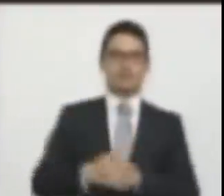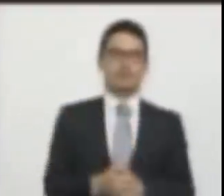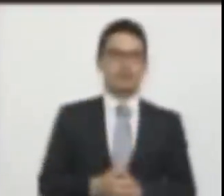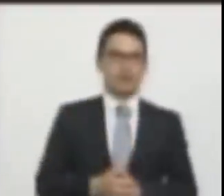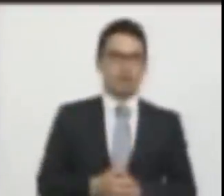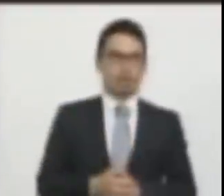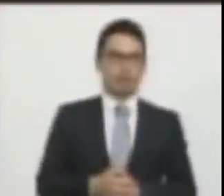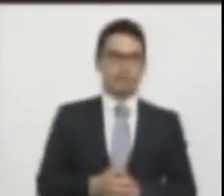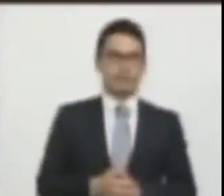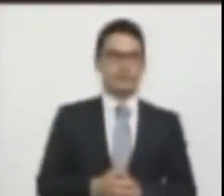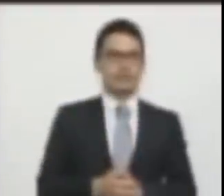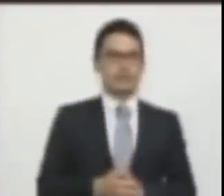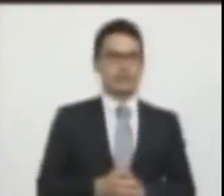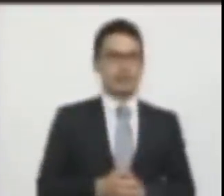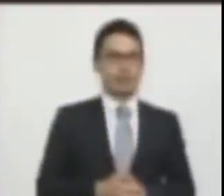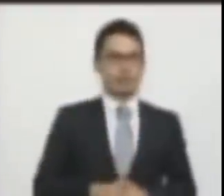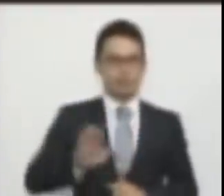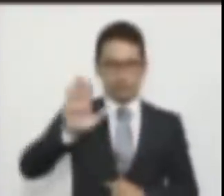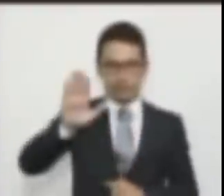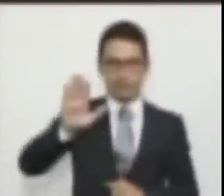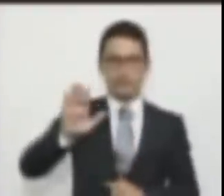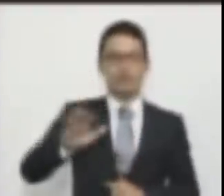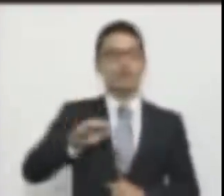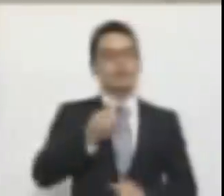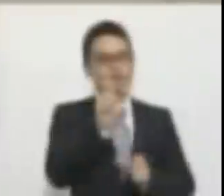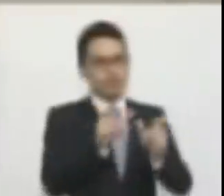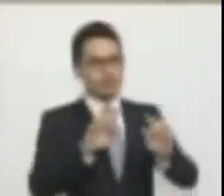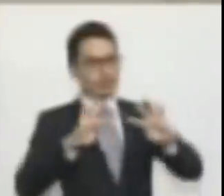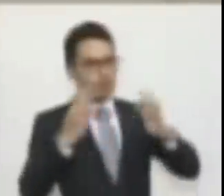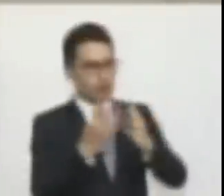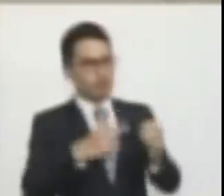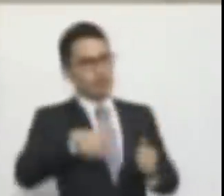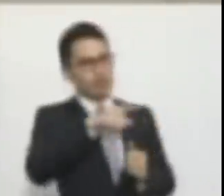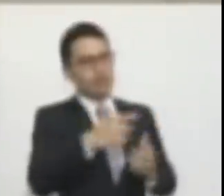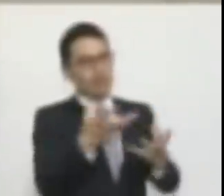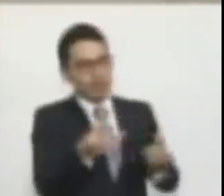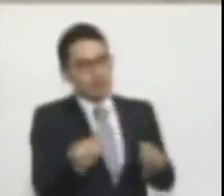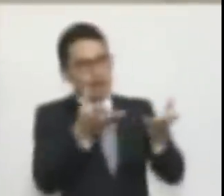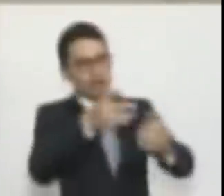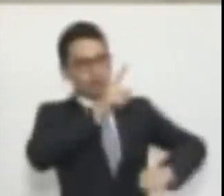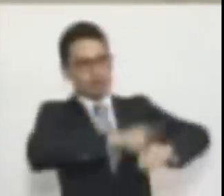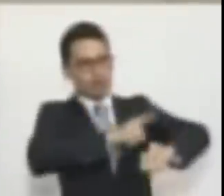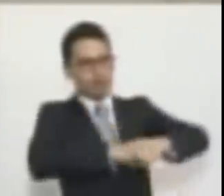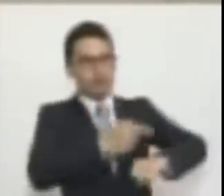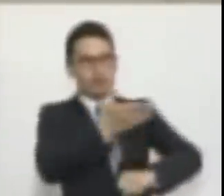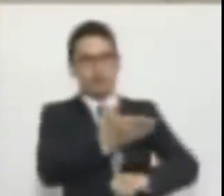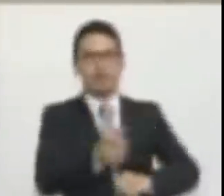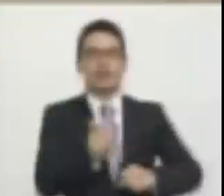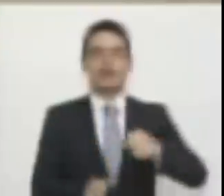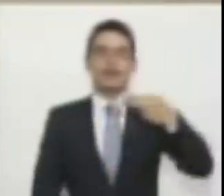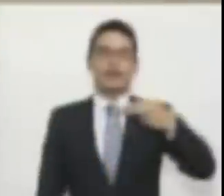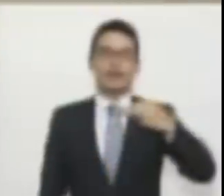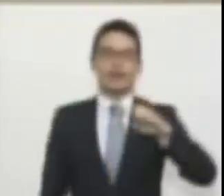que pasa es que los senadores le pidieron el favor y le cedieron el tiempo al senador Gerlín.